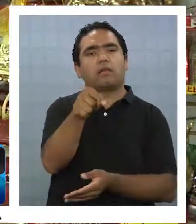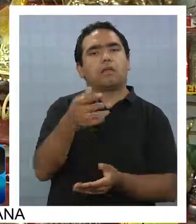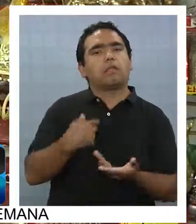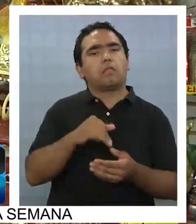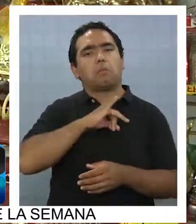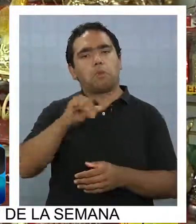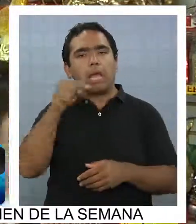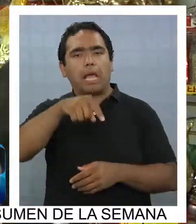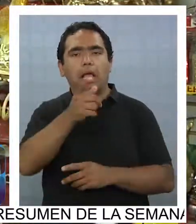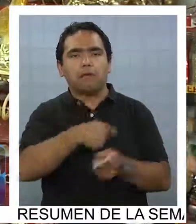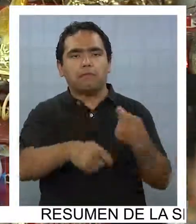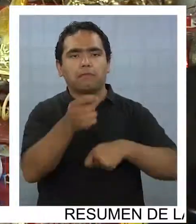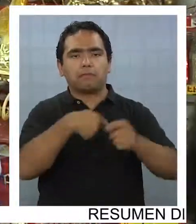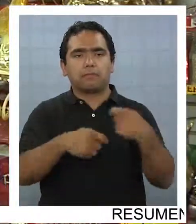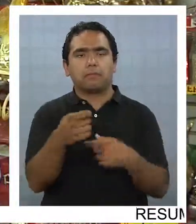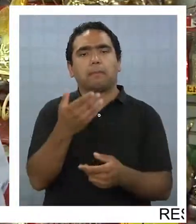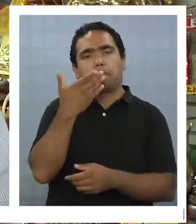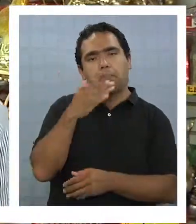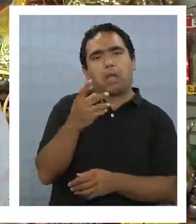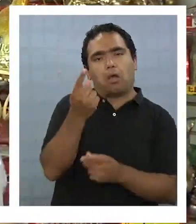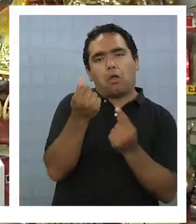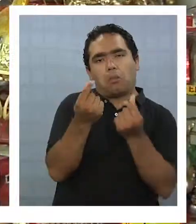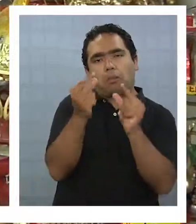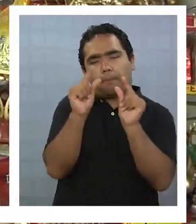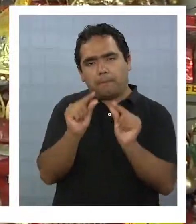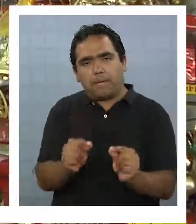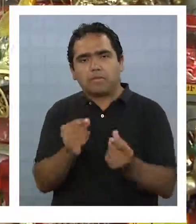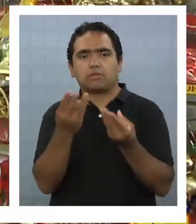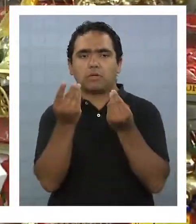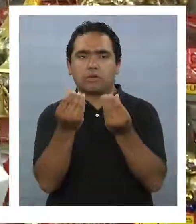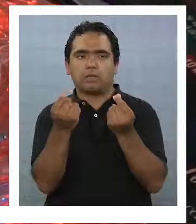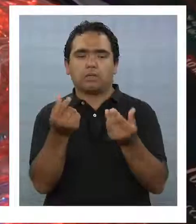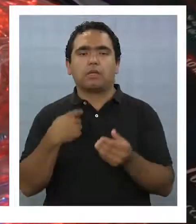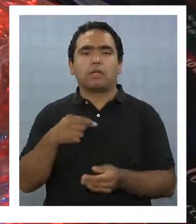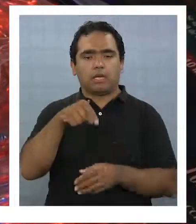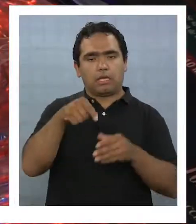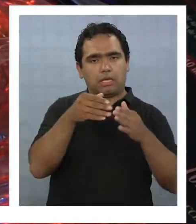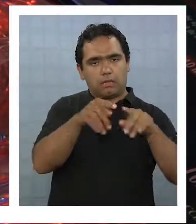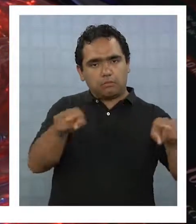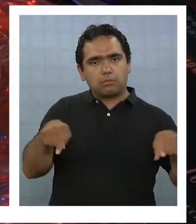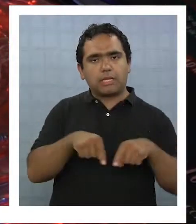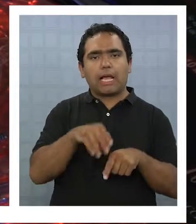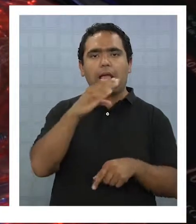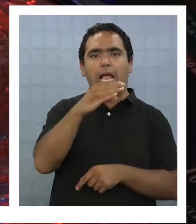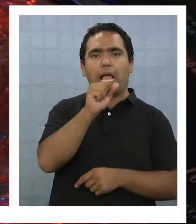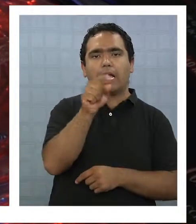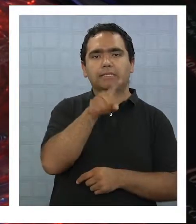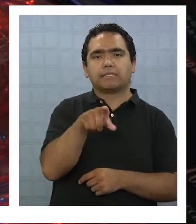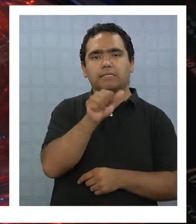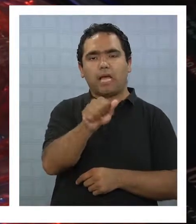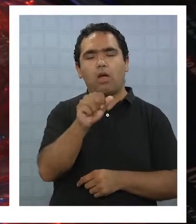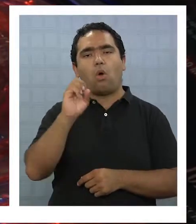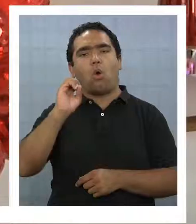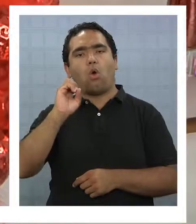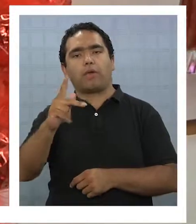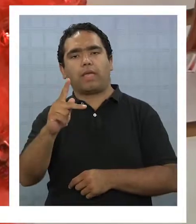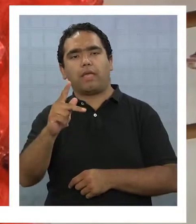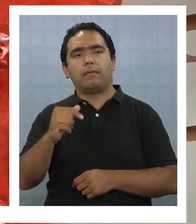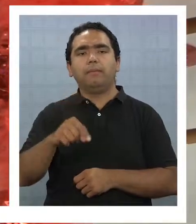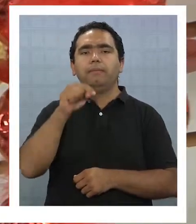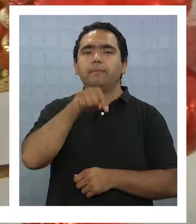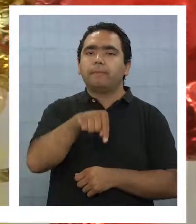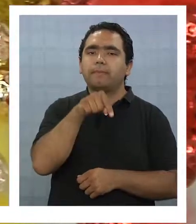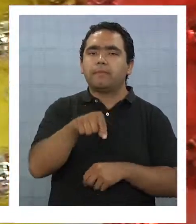los clientes... ...los mejores precios, la mejor calidad... ...siendo Casa OK, una de las empresas más... ...grandes que tenemos en Iquique... ...una de las tiendas más